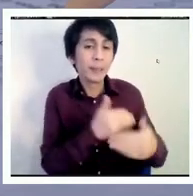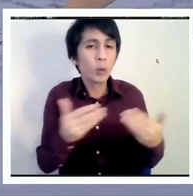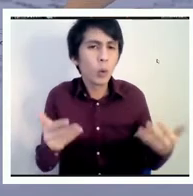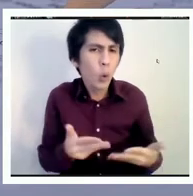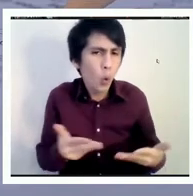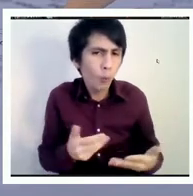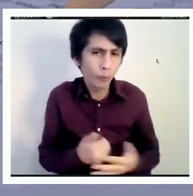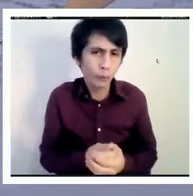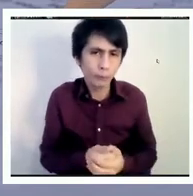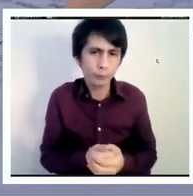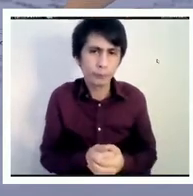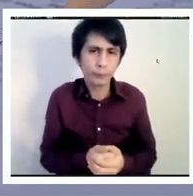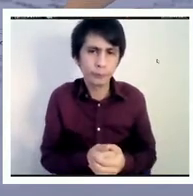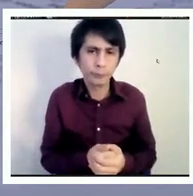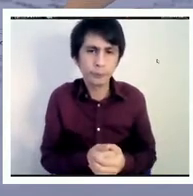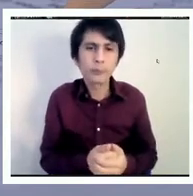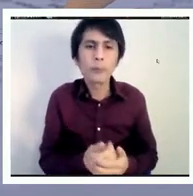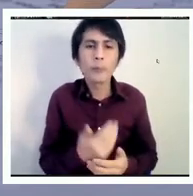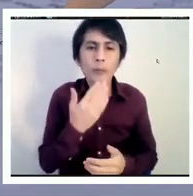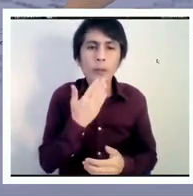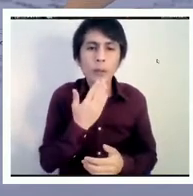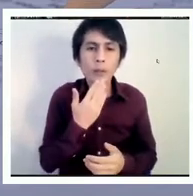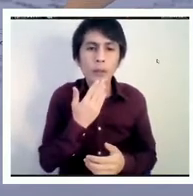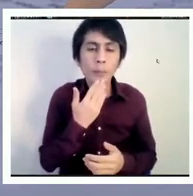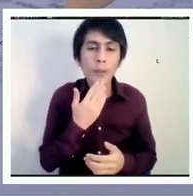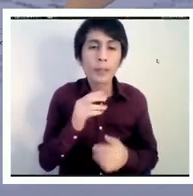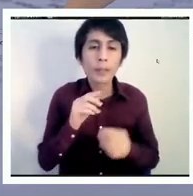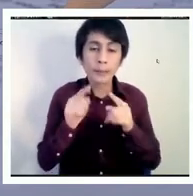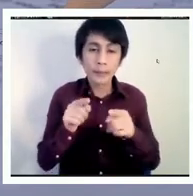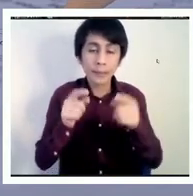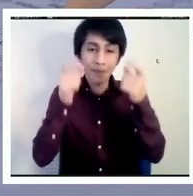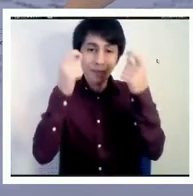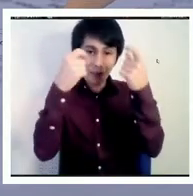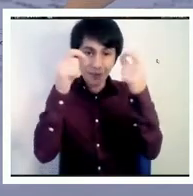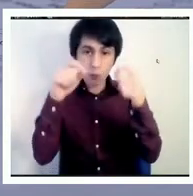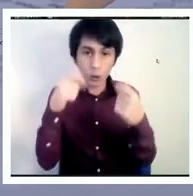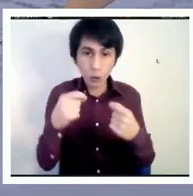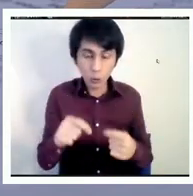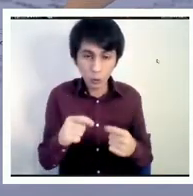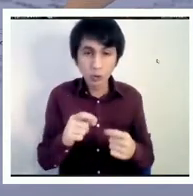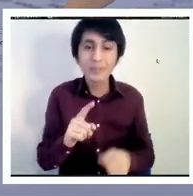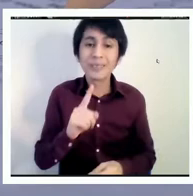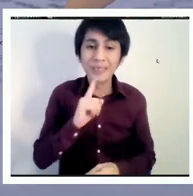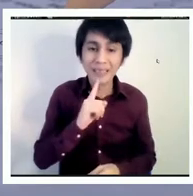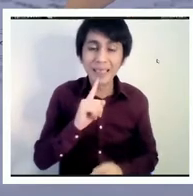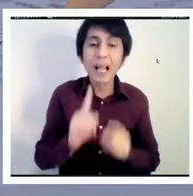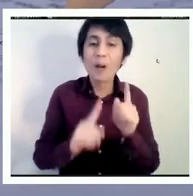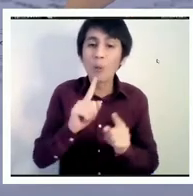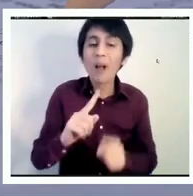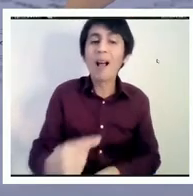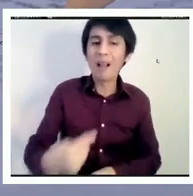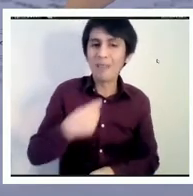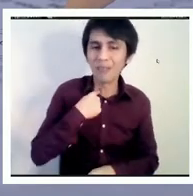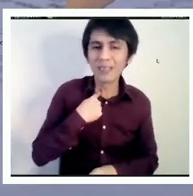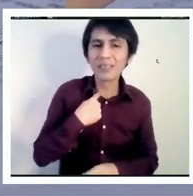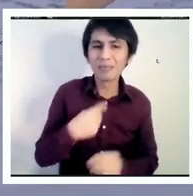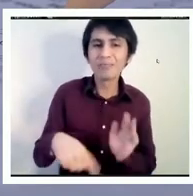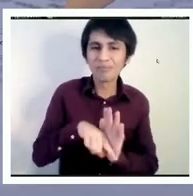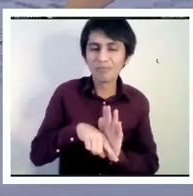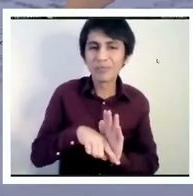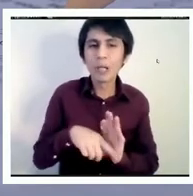los puntos de esta evaluación también ha tenido ciertas consecuencias para las escuelas o los ha